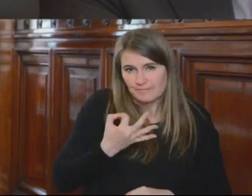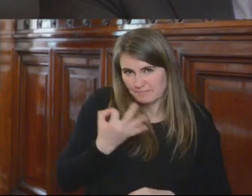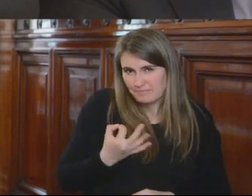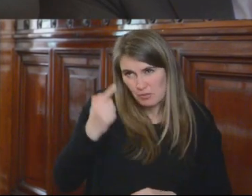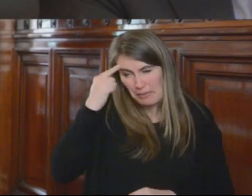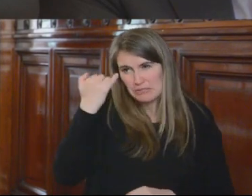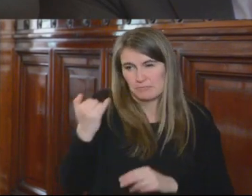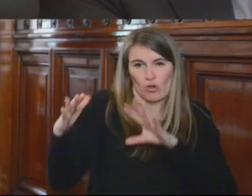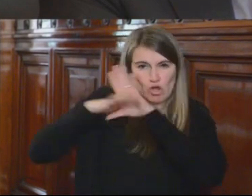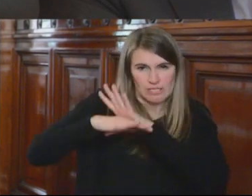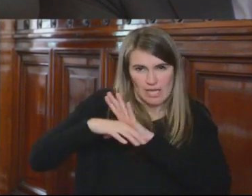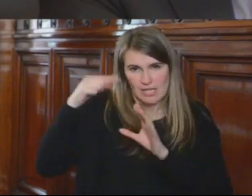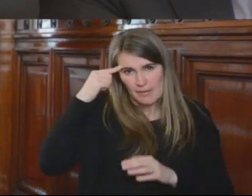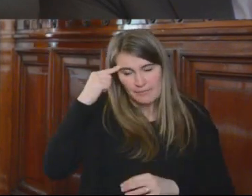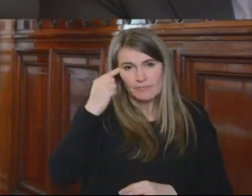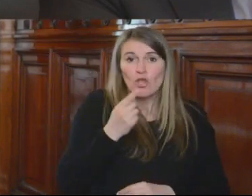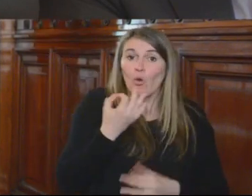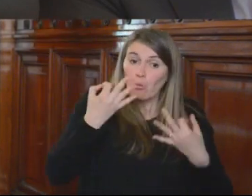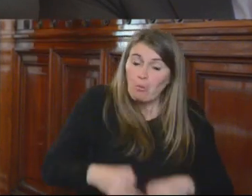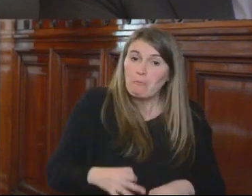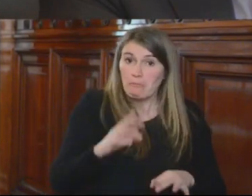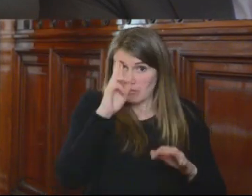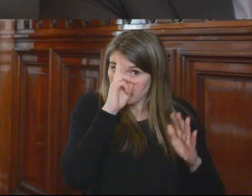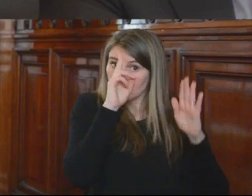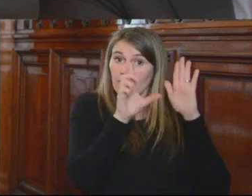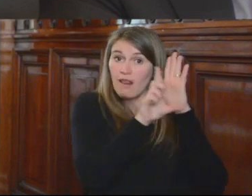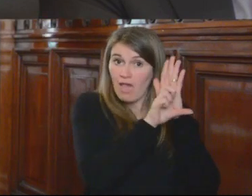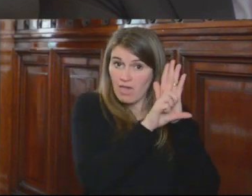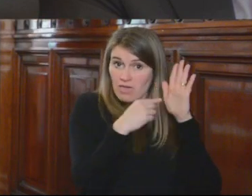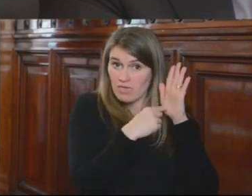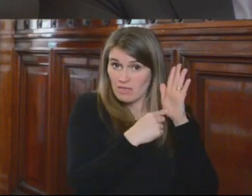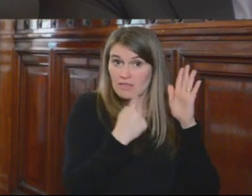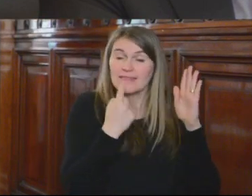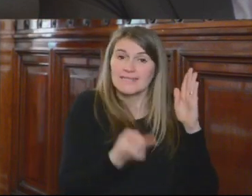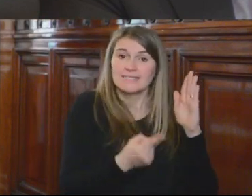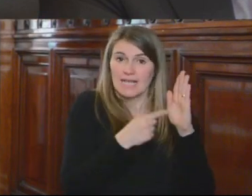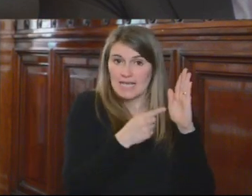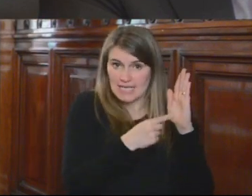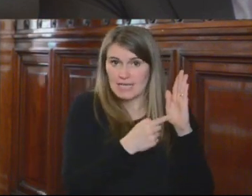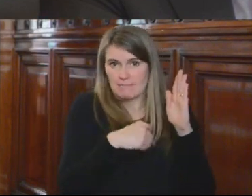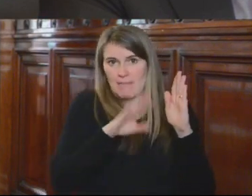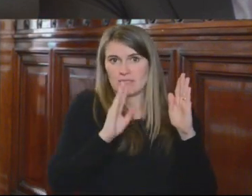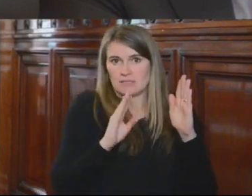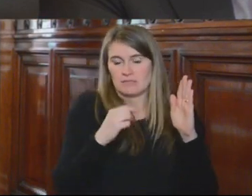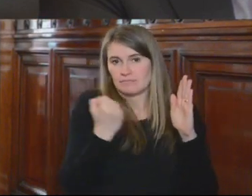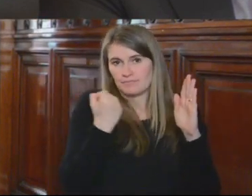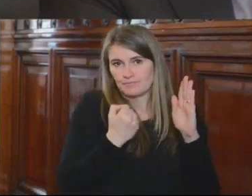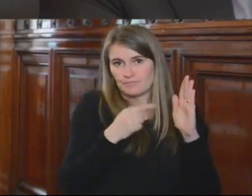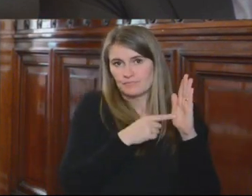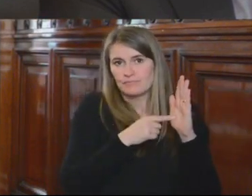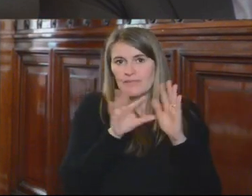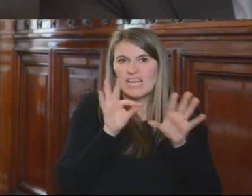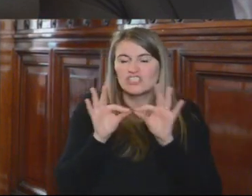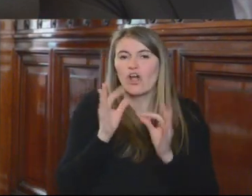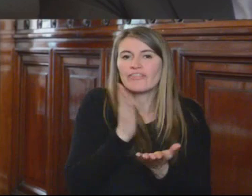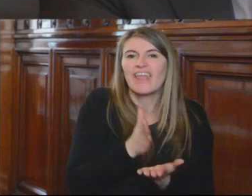omisión del cumplimiento de la ley, este es uno de los elementos de mayor trascendencia en la lesión de los derechos